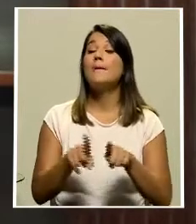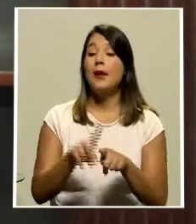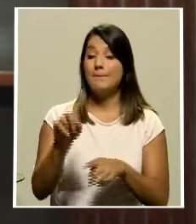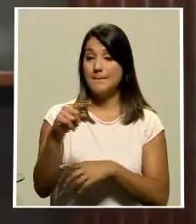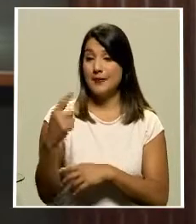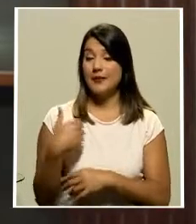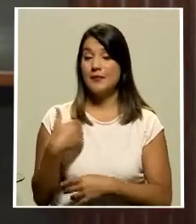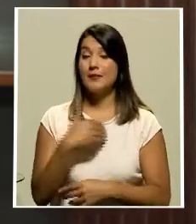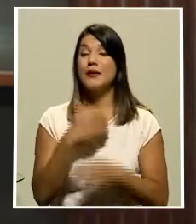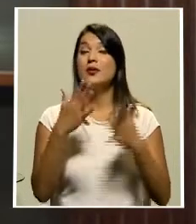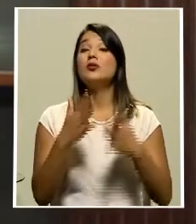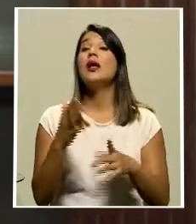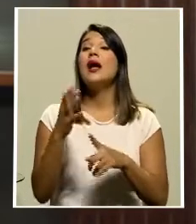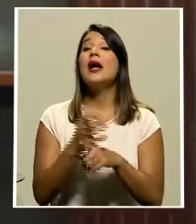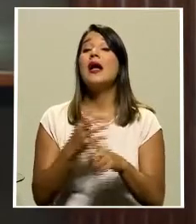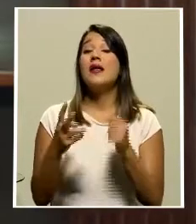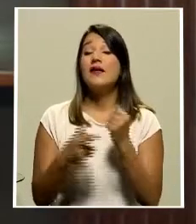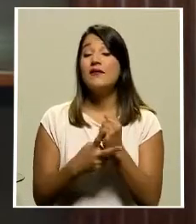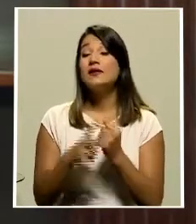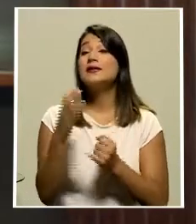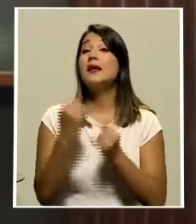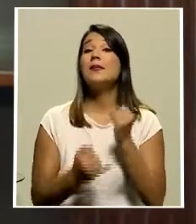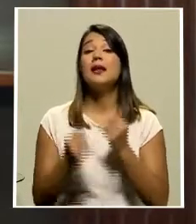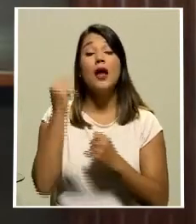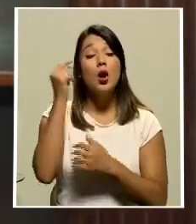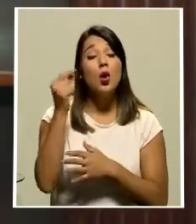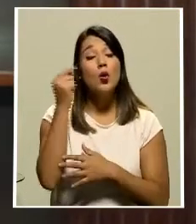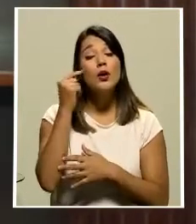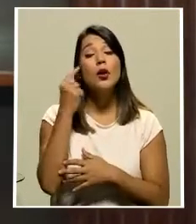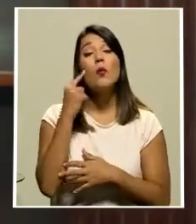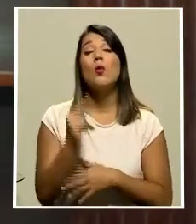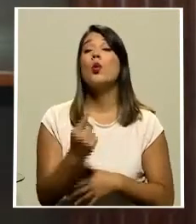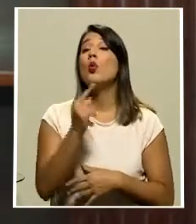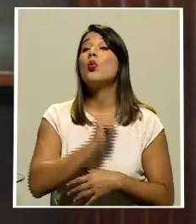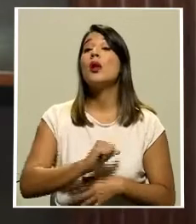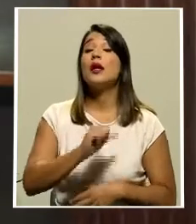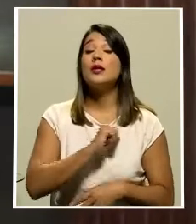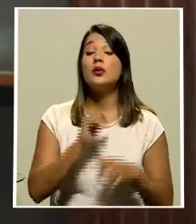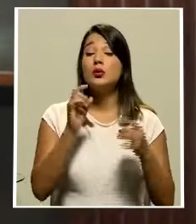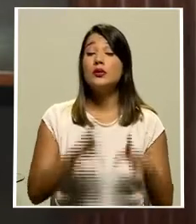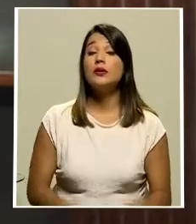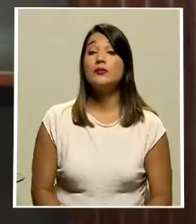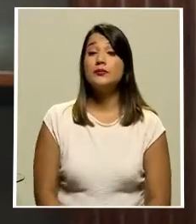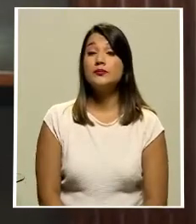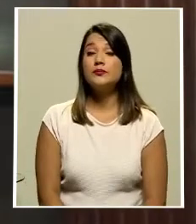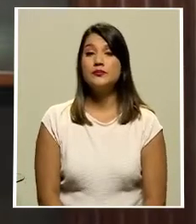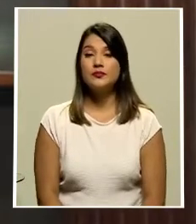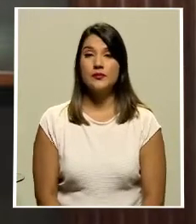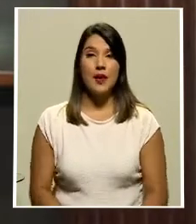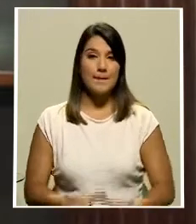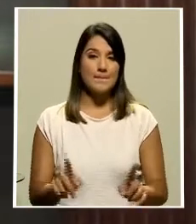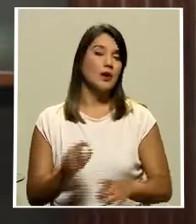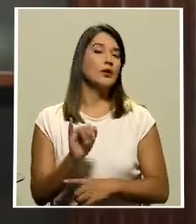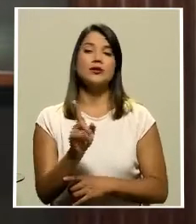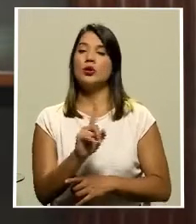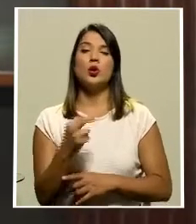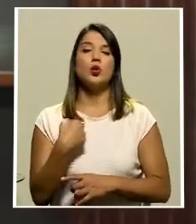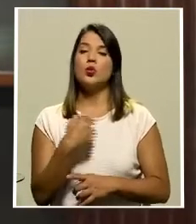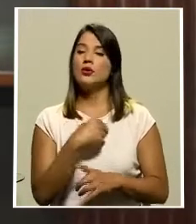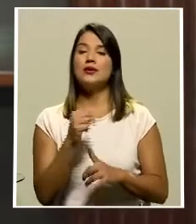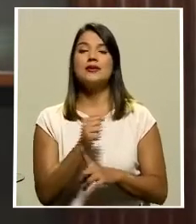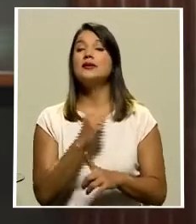cae termina su gobierno por un acto de censura del parlamento pero este no es nuestro caso